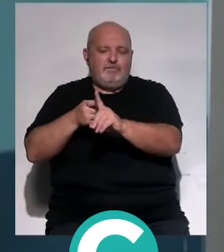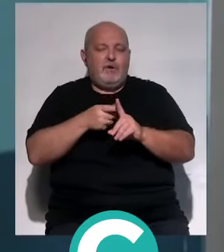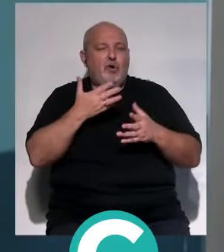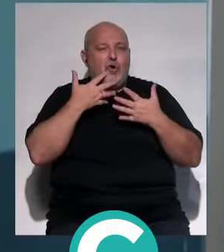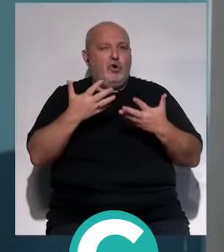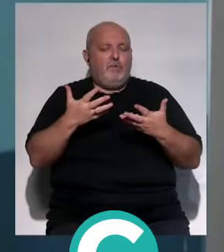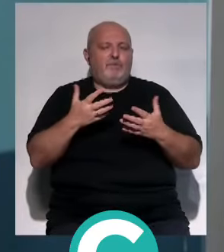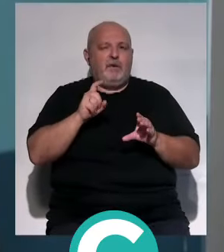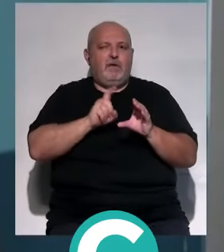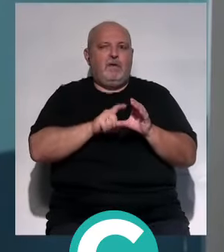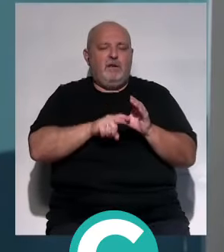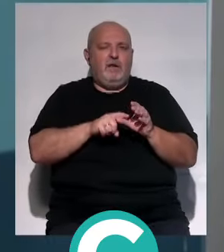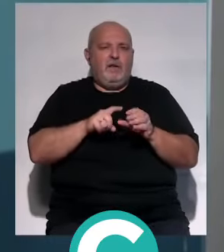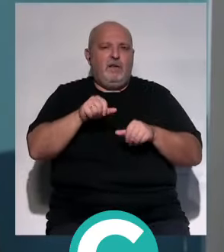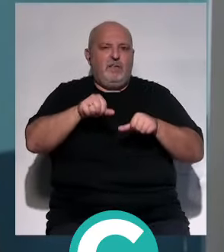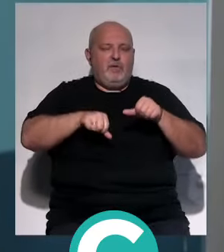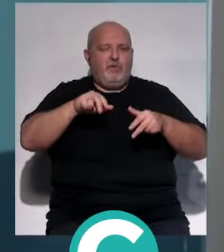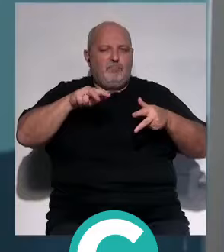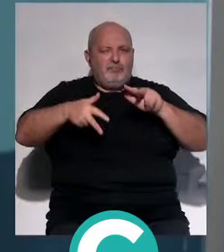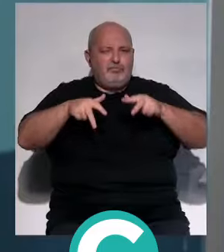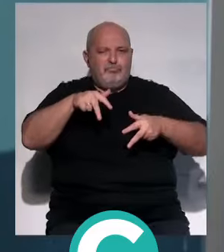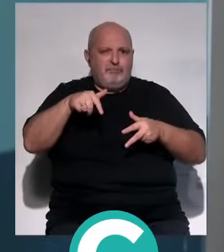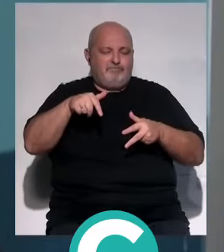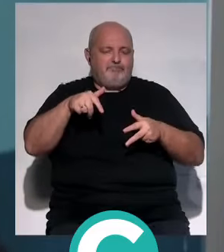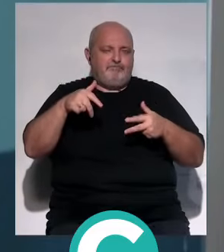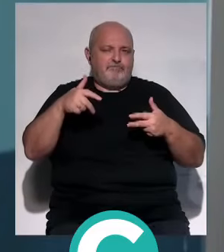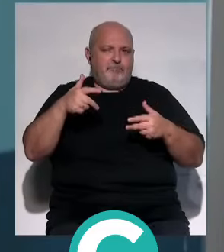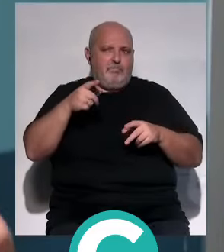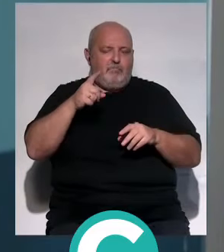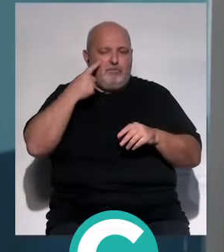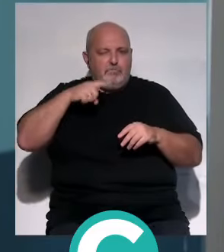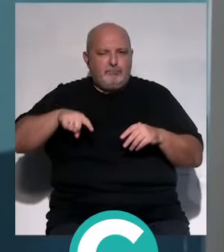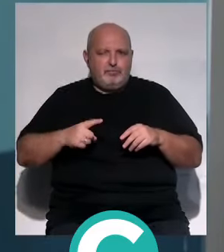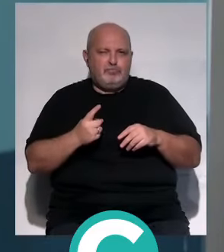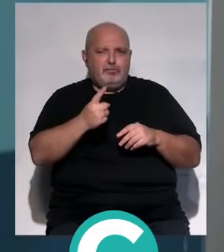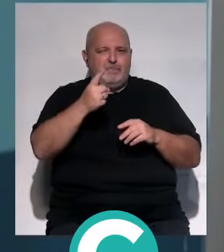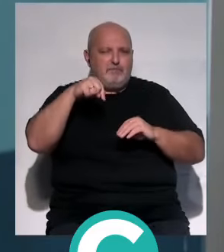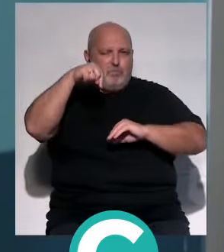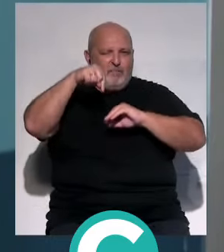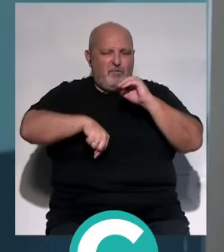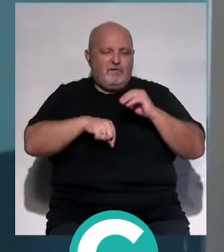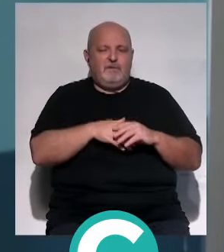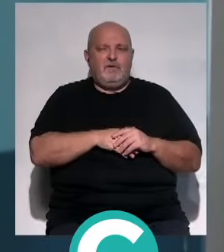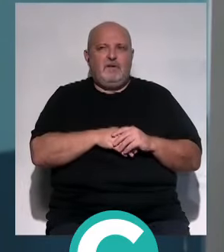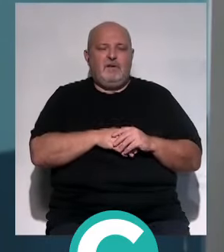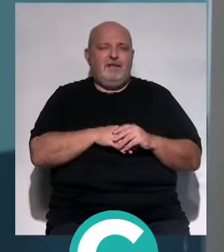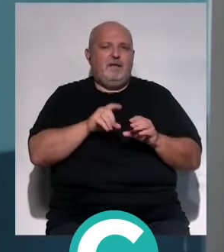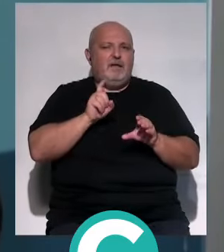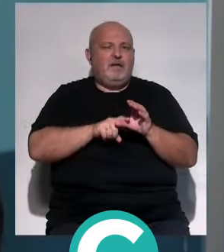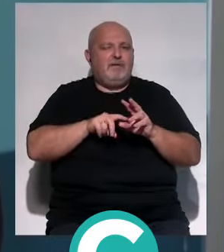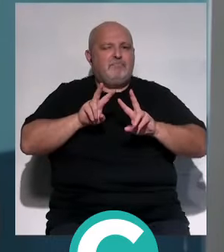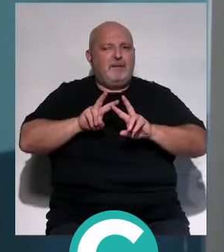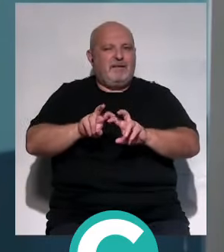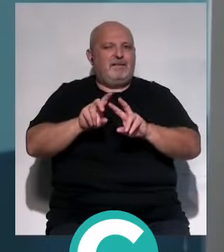Lo hacemos participando en esta cirugía da Vinci, en esta cirugía mínimamente invasiva, en la paroscopia de mucho nivel, pero también en participar en la